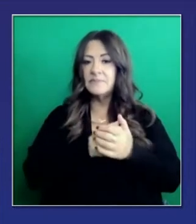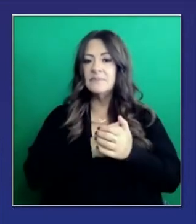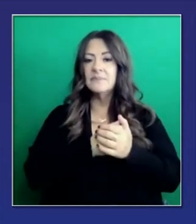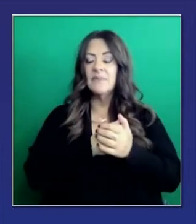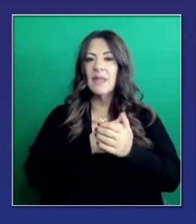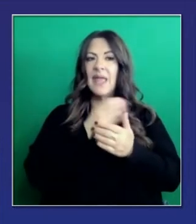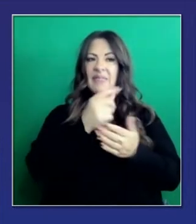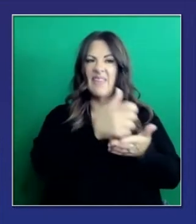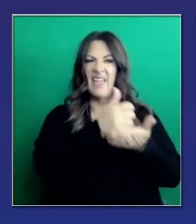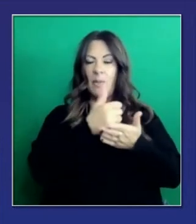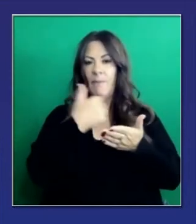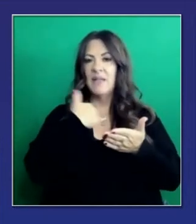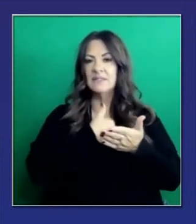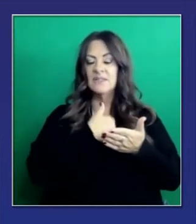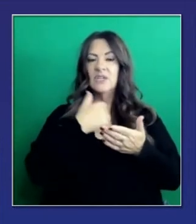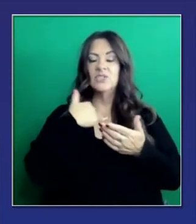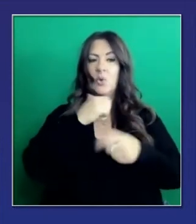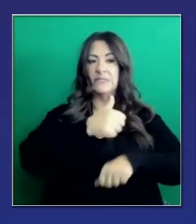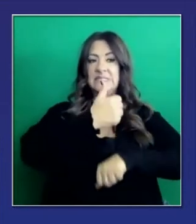y en San Diego.